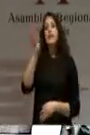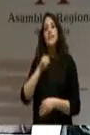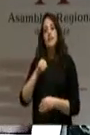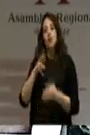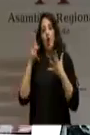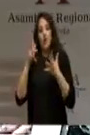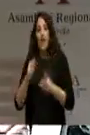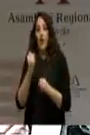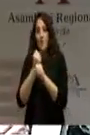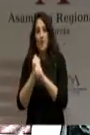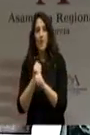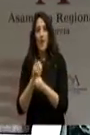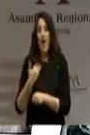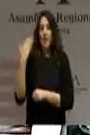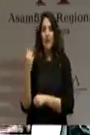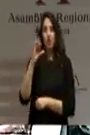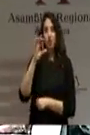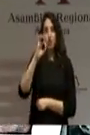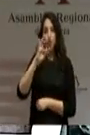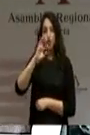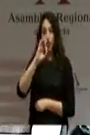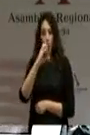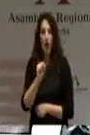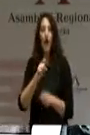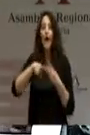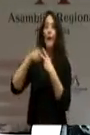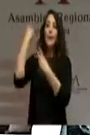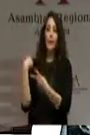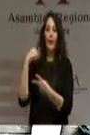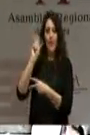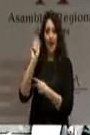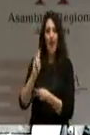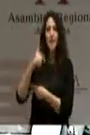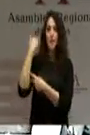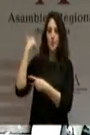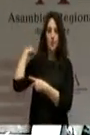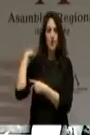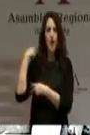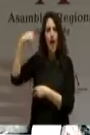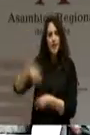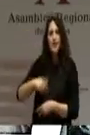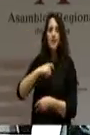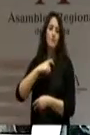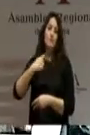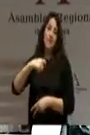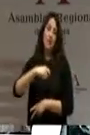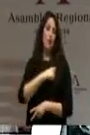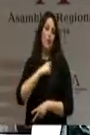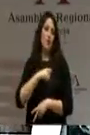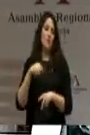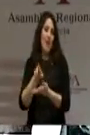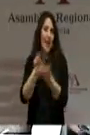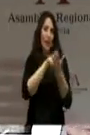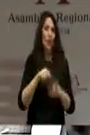antecesor, el señor Sotoca, el señor Valcárcel, aquí y como presidente del Comité de las Regiones, habían tenido el